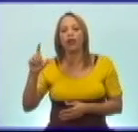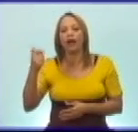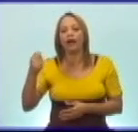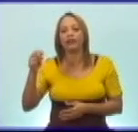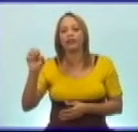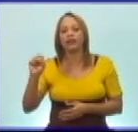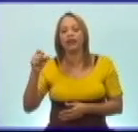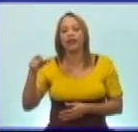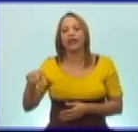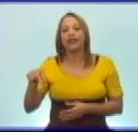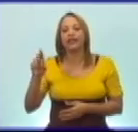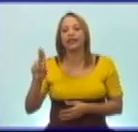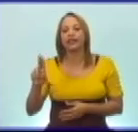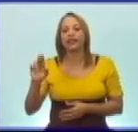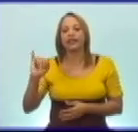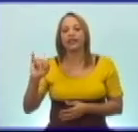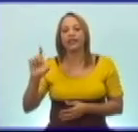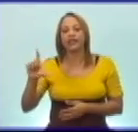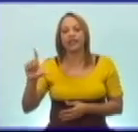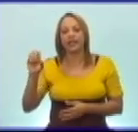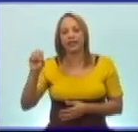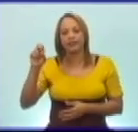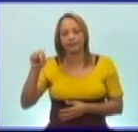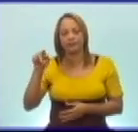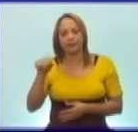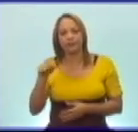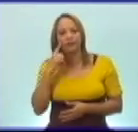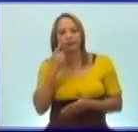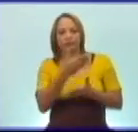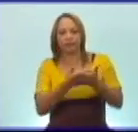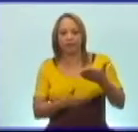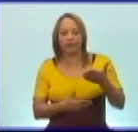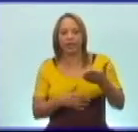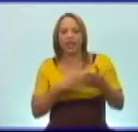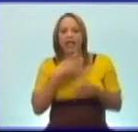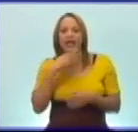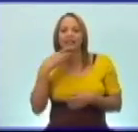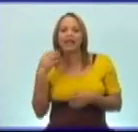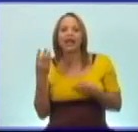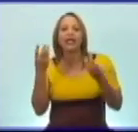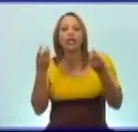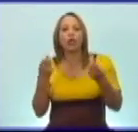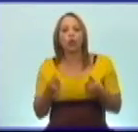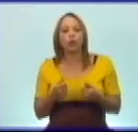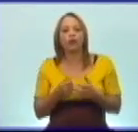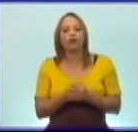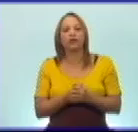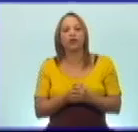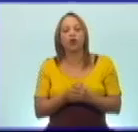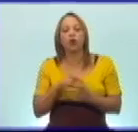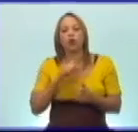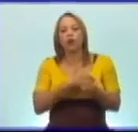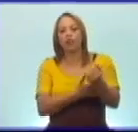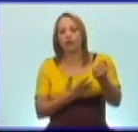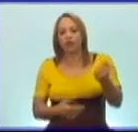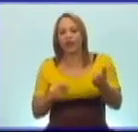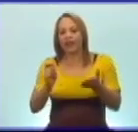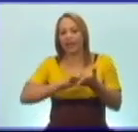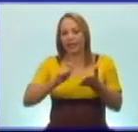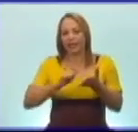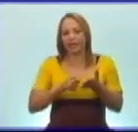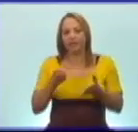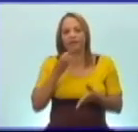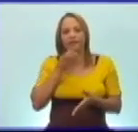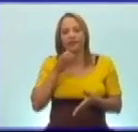de Eduardo García Delgado. La sangre numerosa. Cuando con sangre escribe Fidel